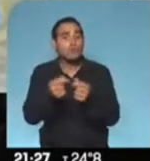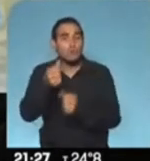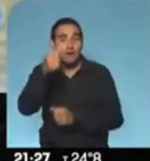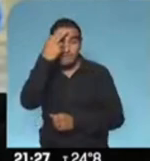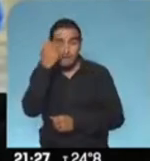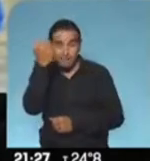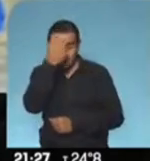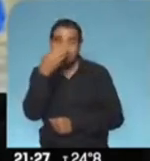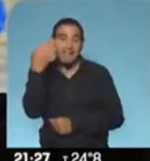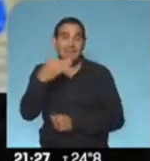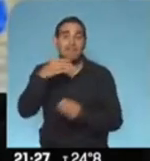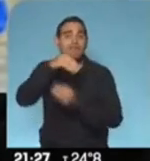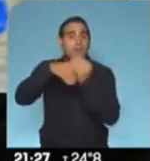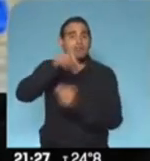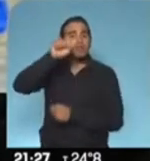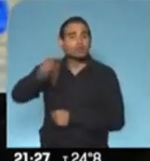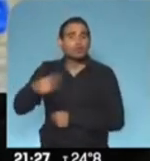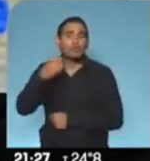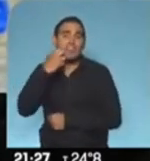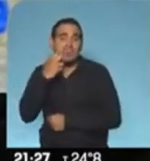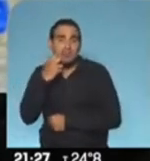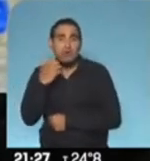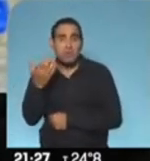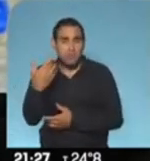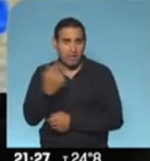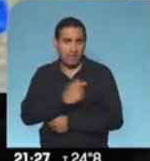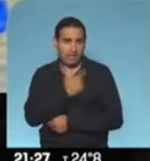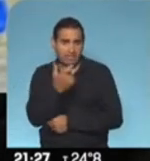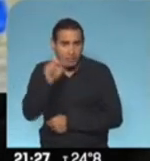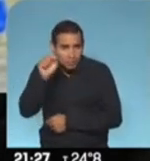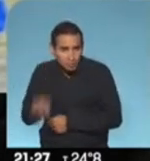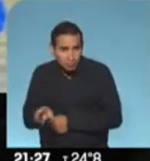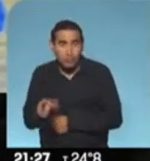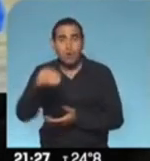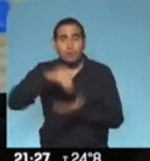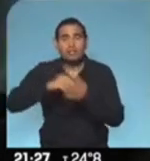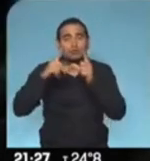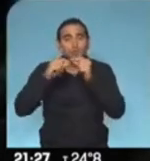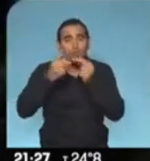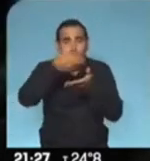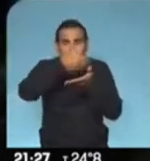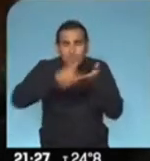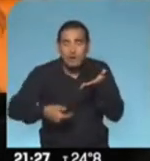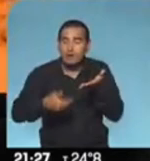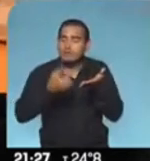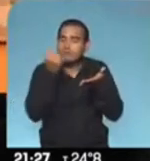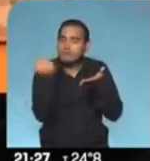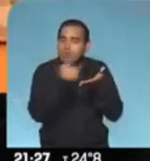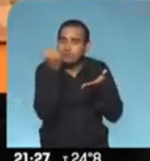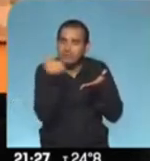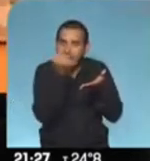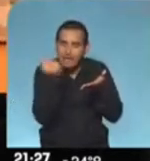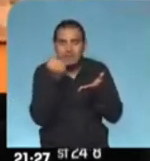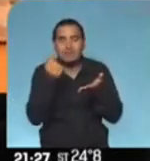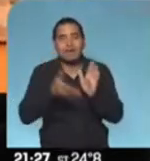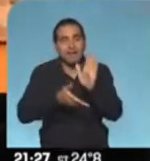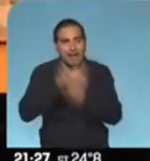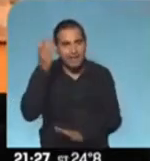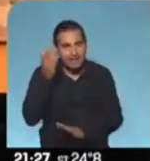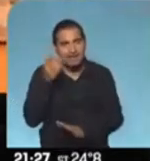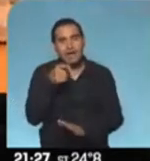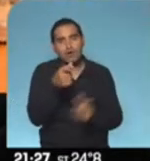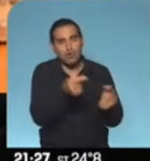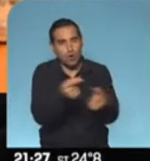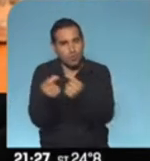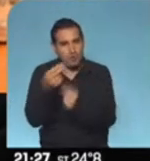realizarlas un familiar, con la credencial del afiliado y el número de la receta electrónica. Es fundamental para ir a realizar esa